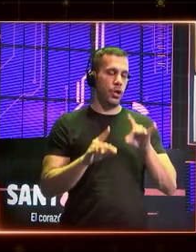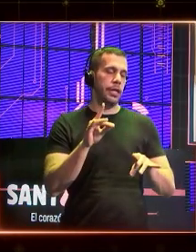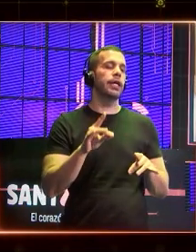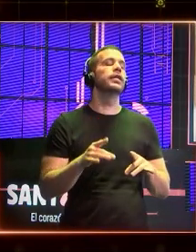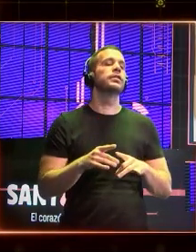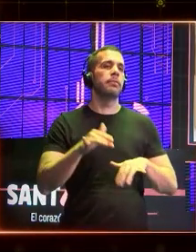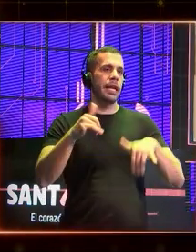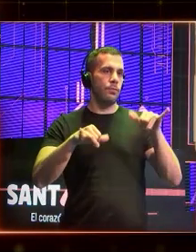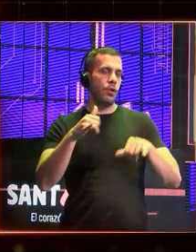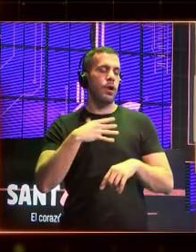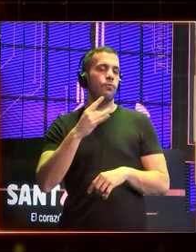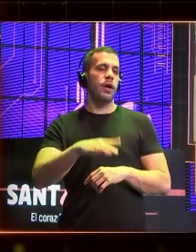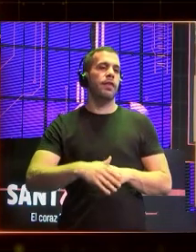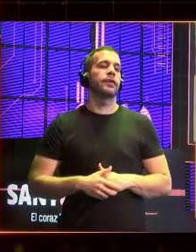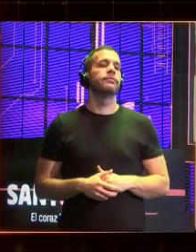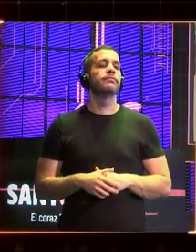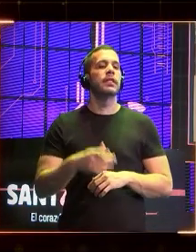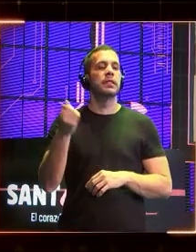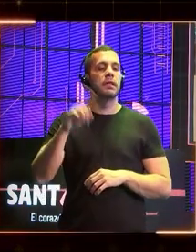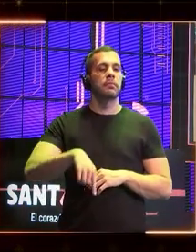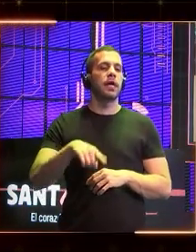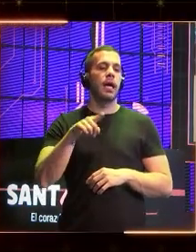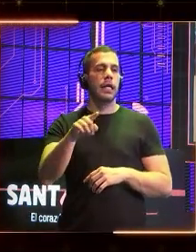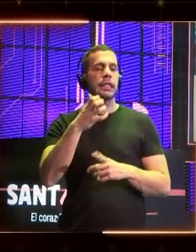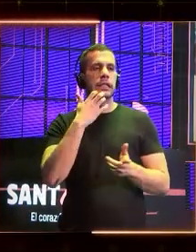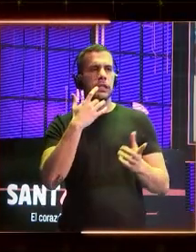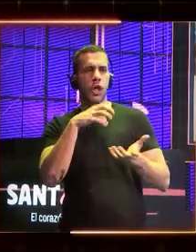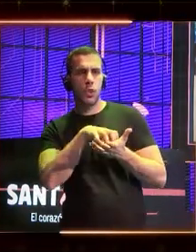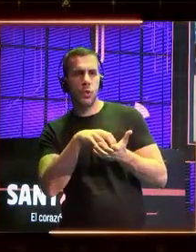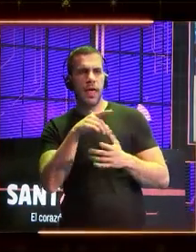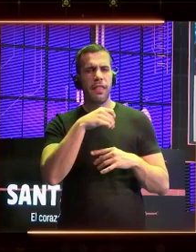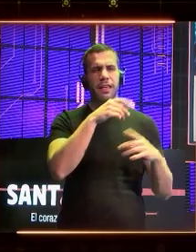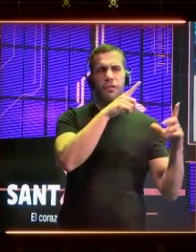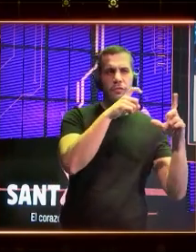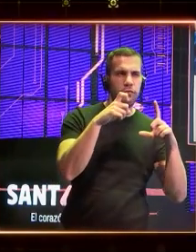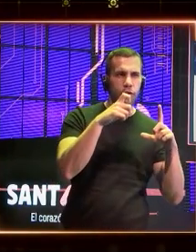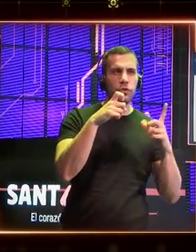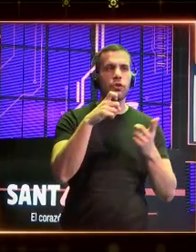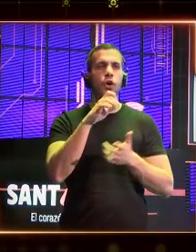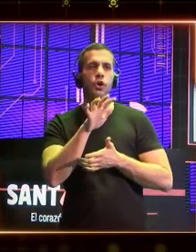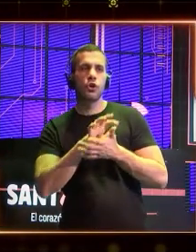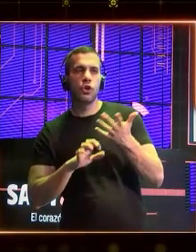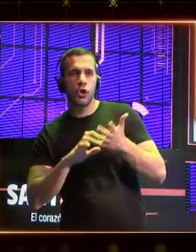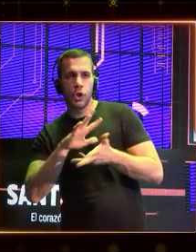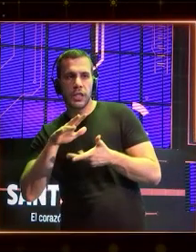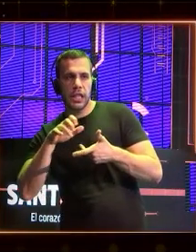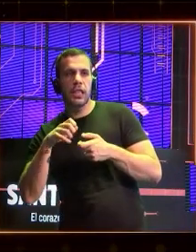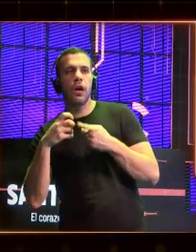¿Cuántos alguna vez habéis dudado si esa foto, ese vídeo, esa noticia era verdadera o falsa?